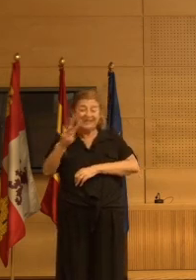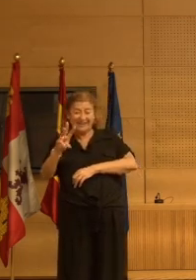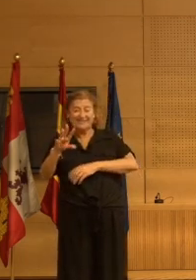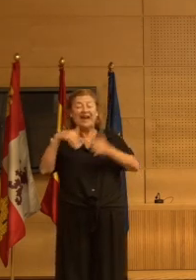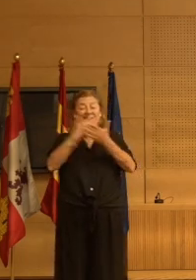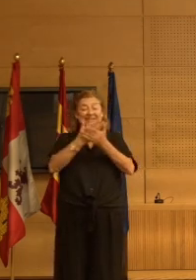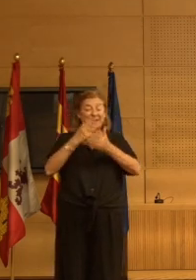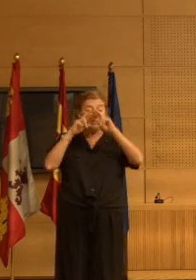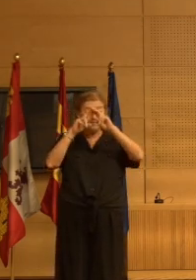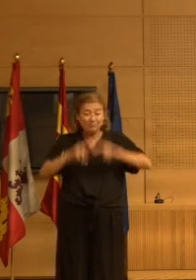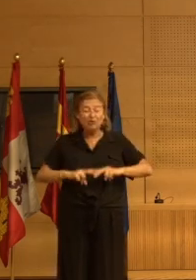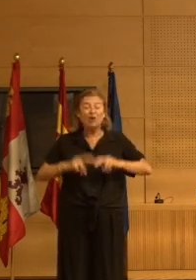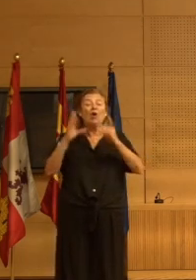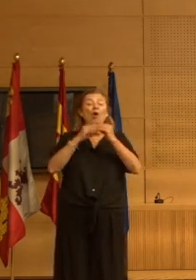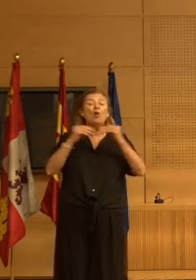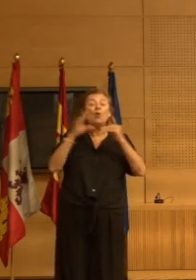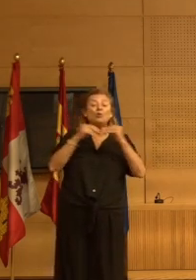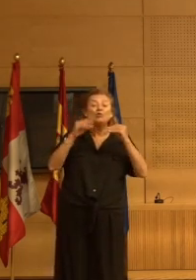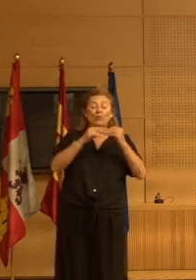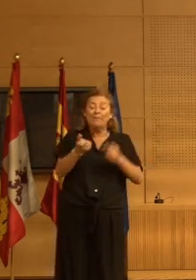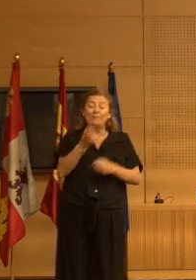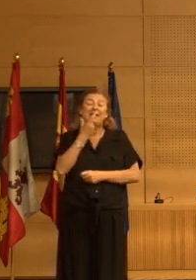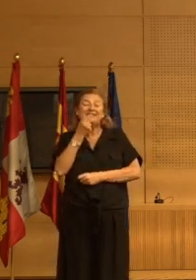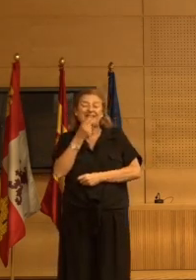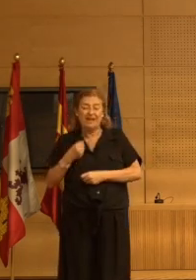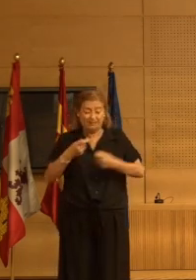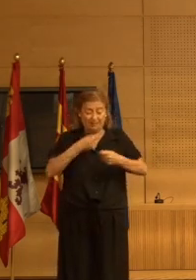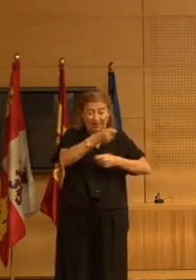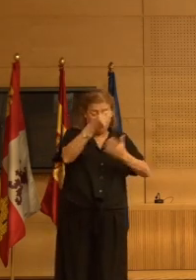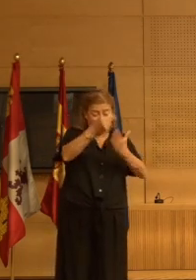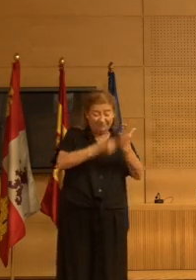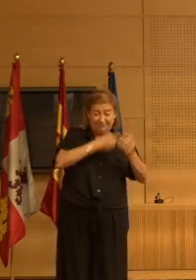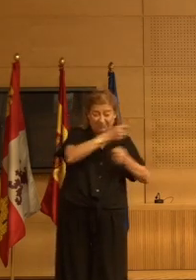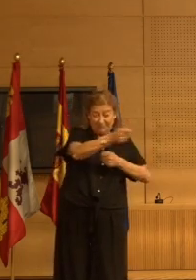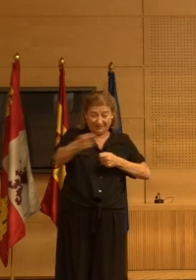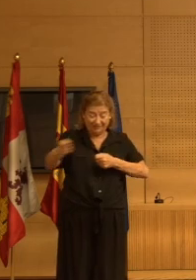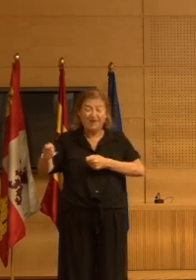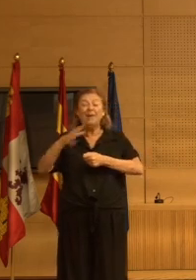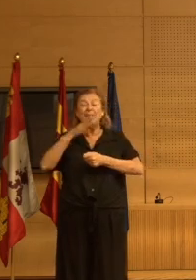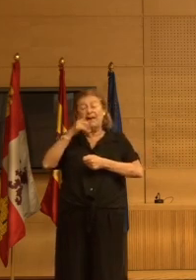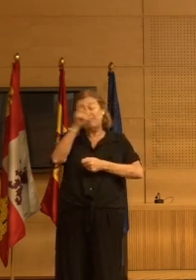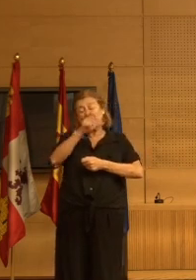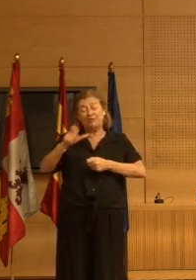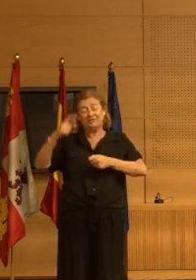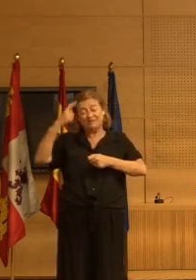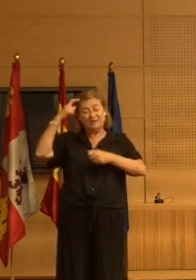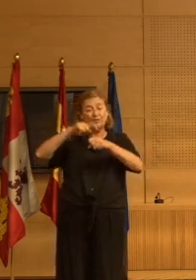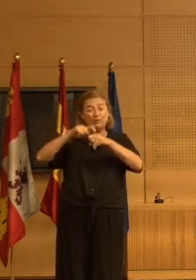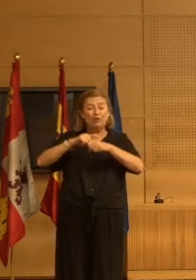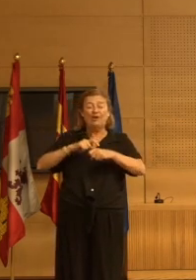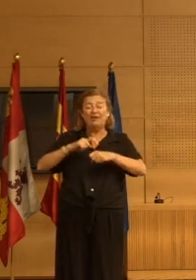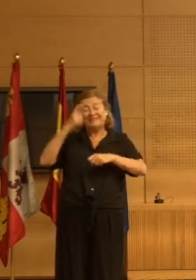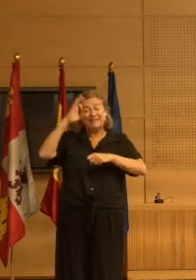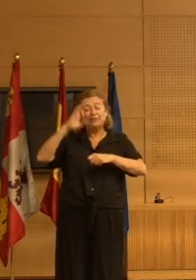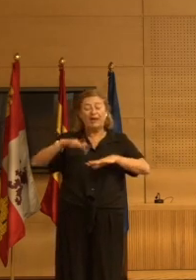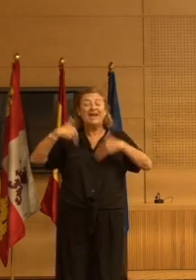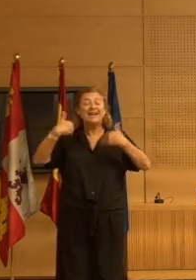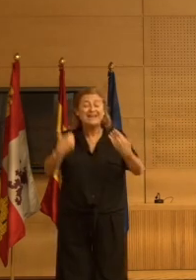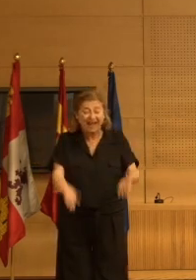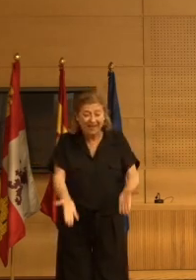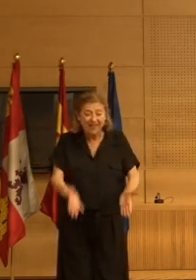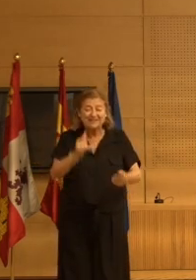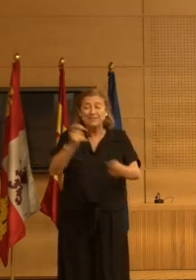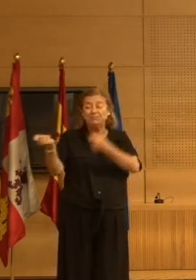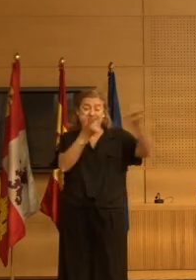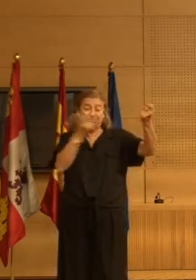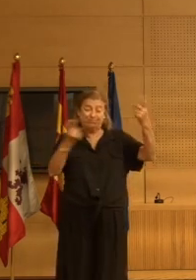analizamos es el consumo la prescripción de psicofármacos la presencia de síndromes neuropsiquiátricos las caídas y las derivaciones a